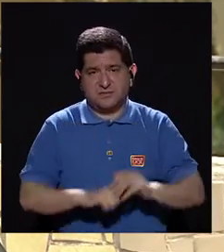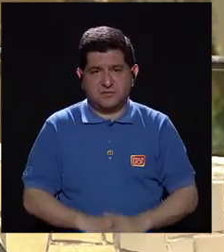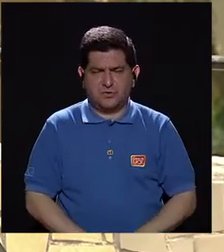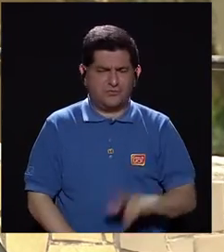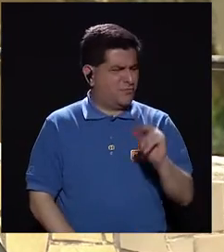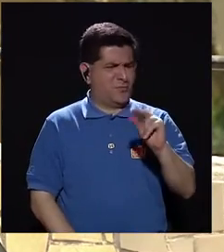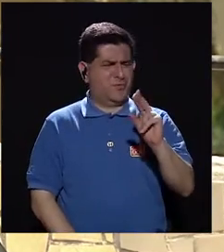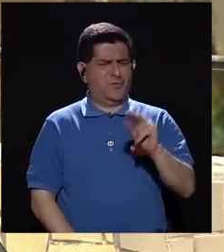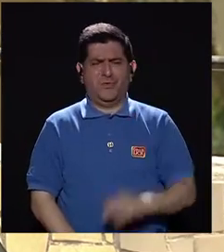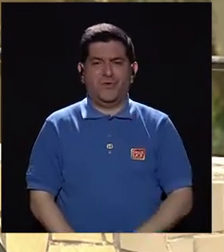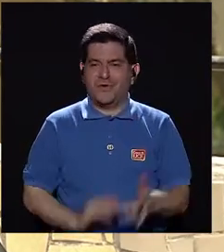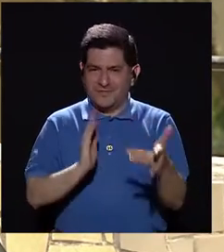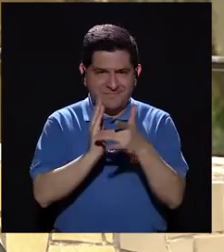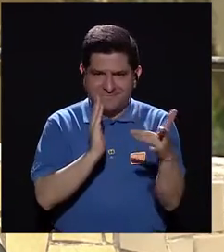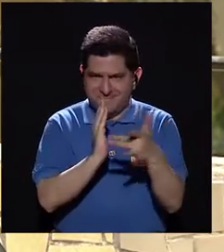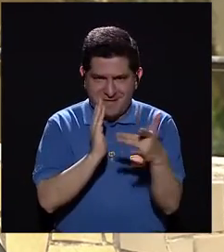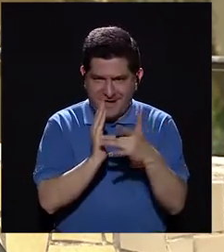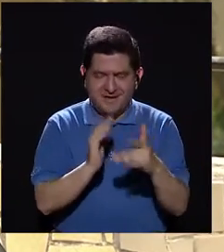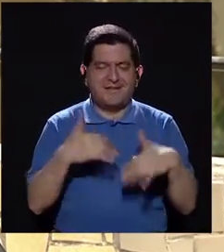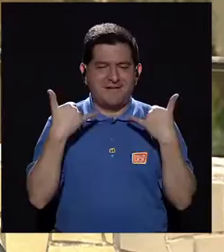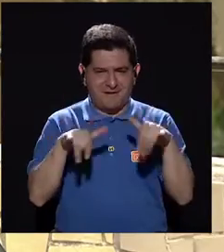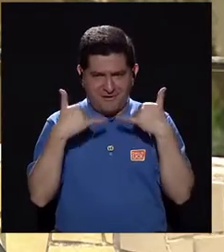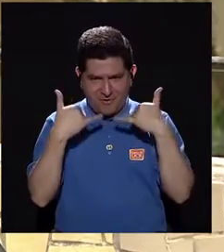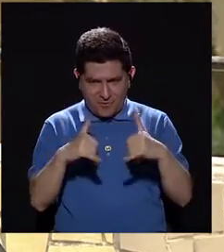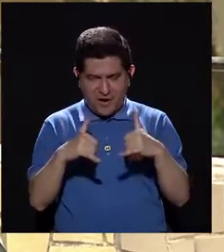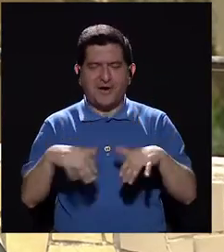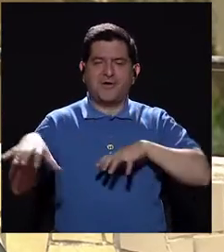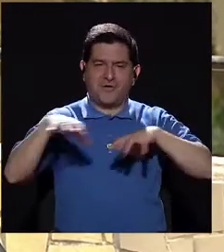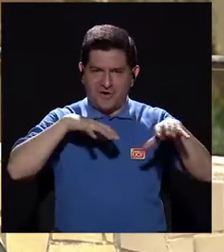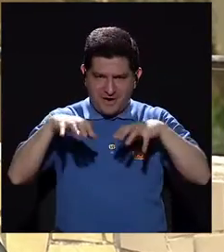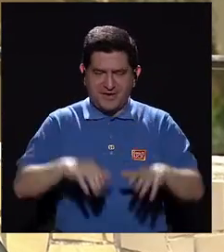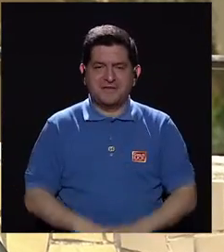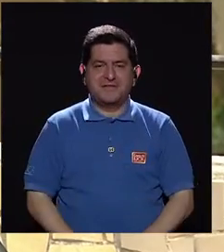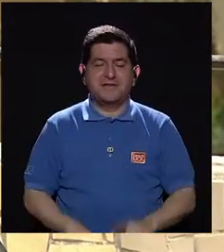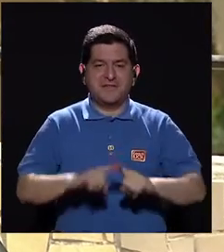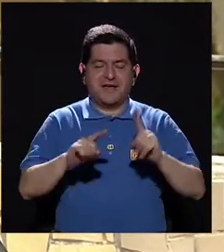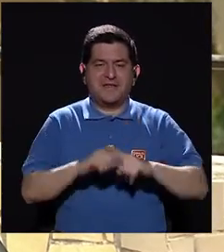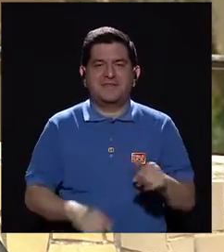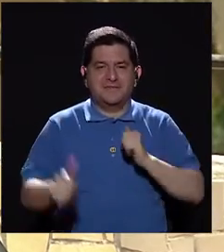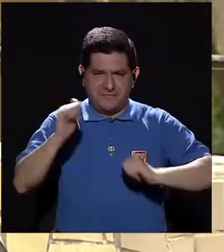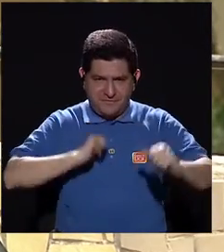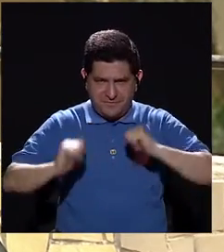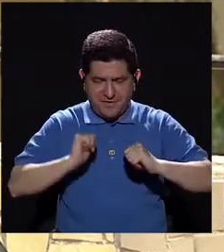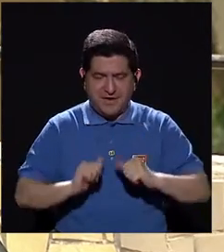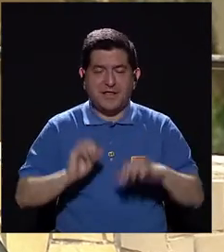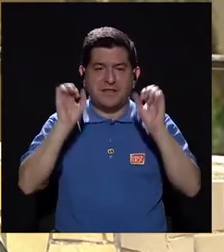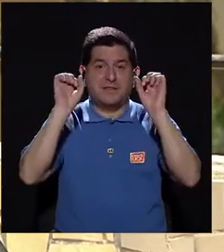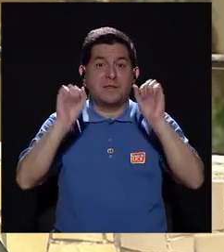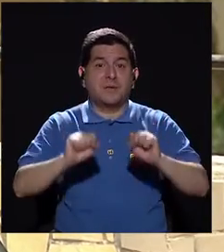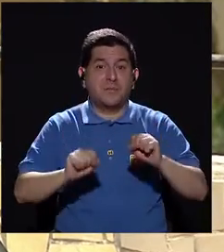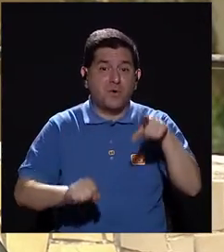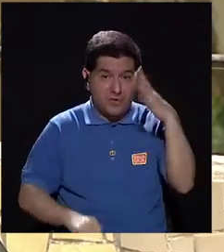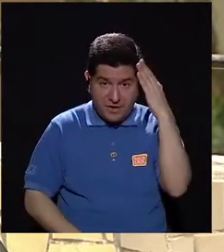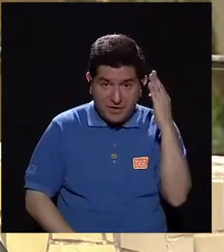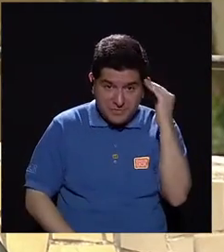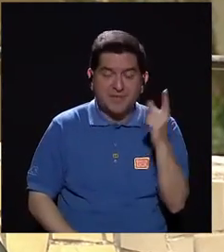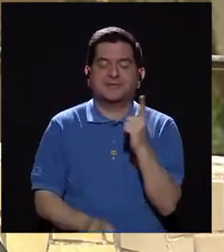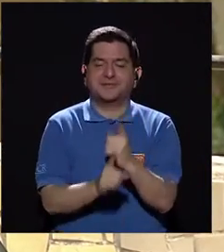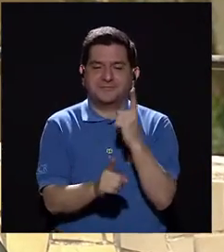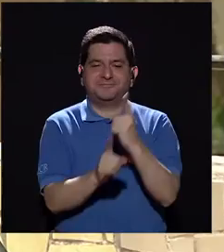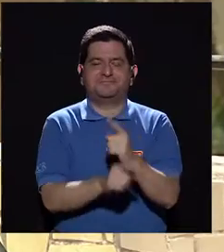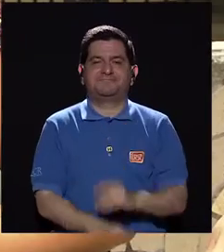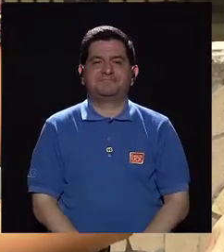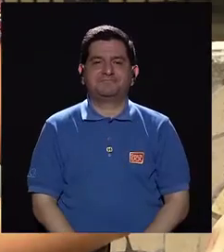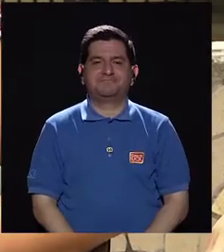o sea, sino que por medio de las técnicas, por medio de los juegos, por medio de las actividades, por medio de los sketch. Se pueden vivir. Se pueden vivirlas. Exactamente.